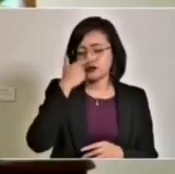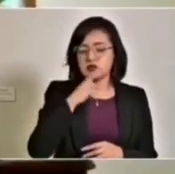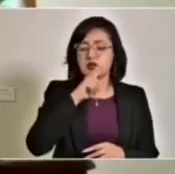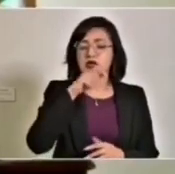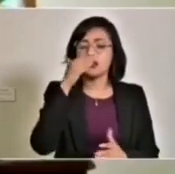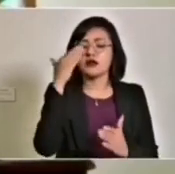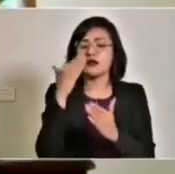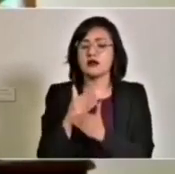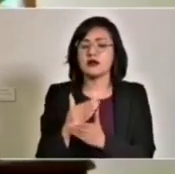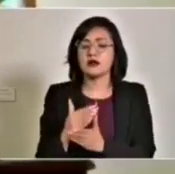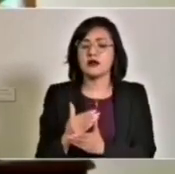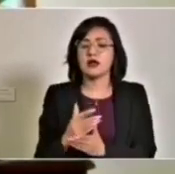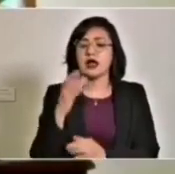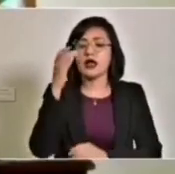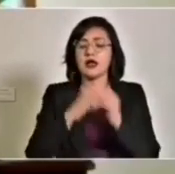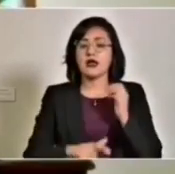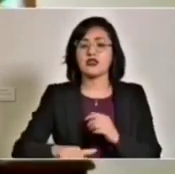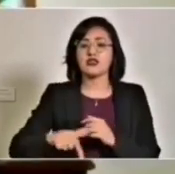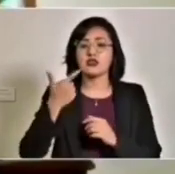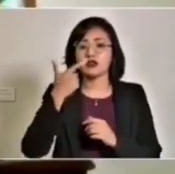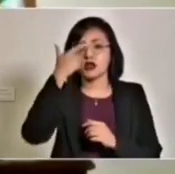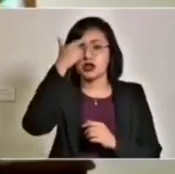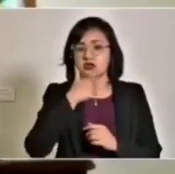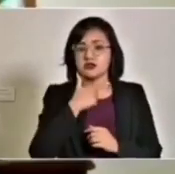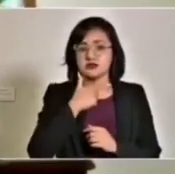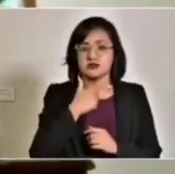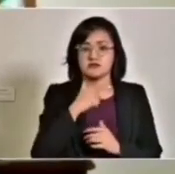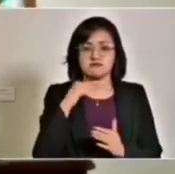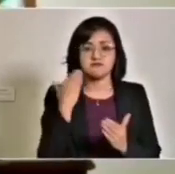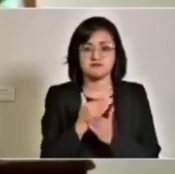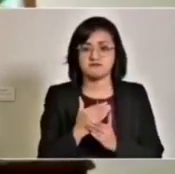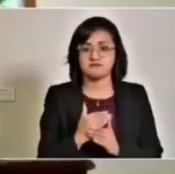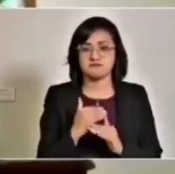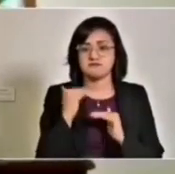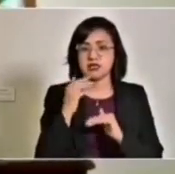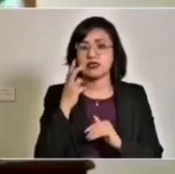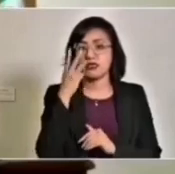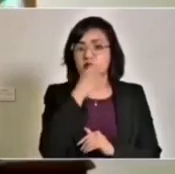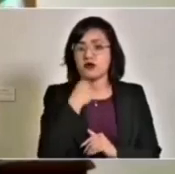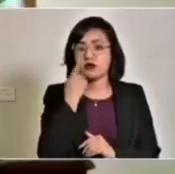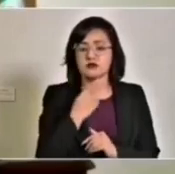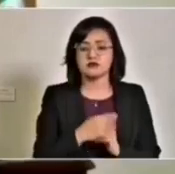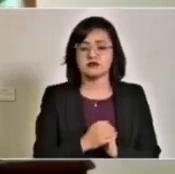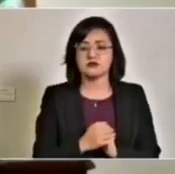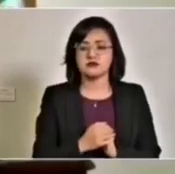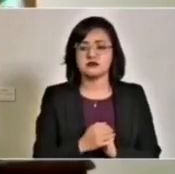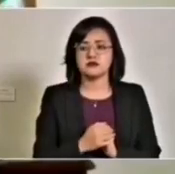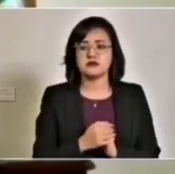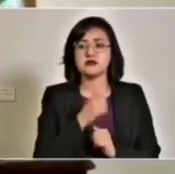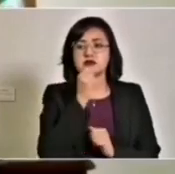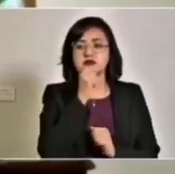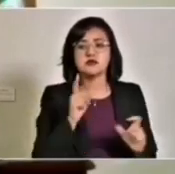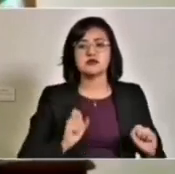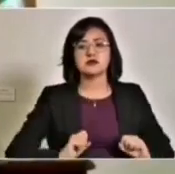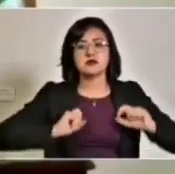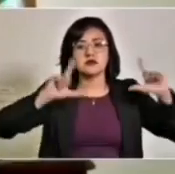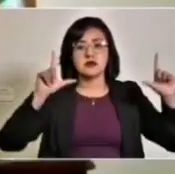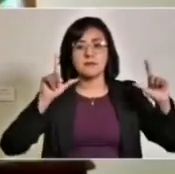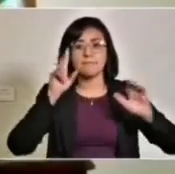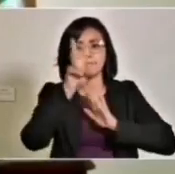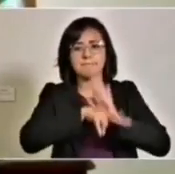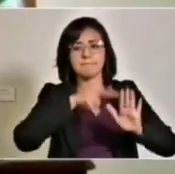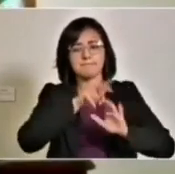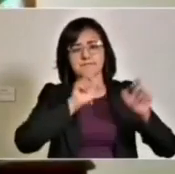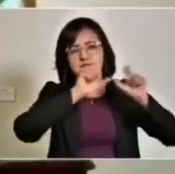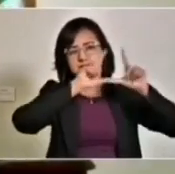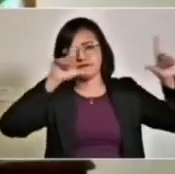máximo a las veinticuatro horas, el cual se llevará a cabo a través de pantallas de video